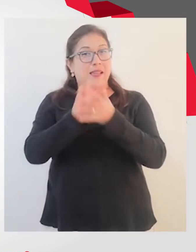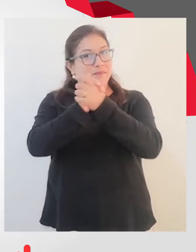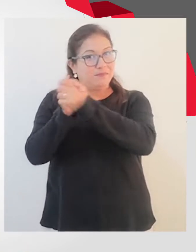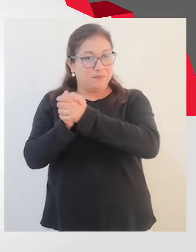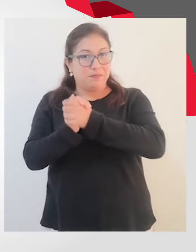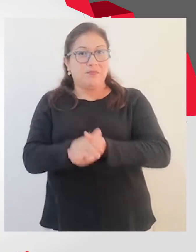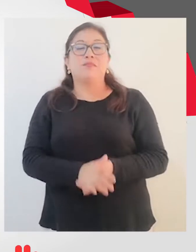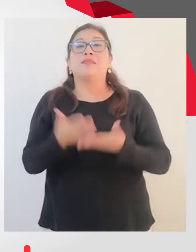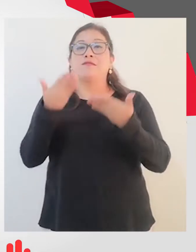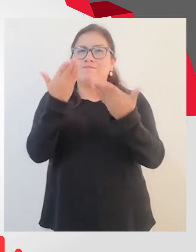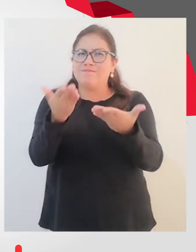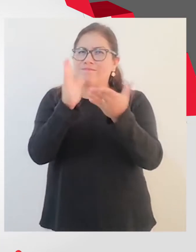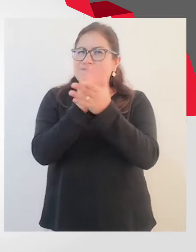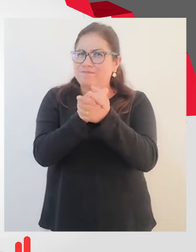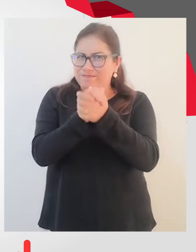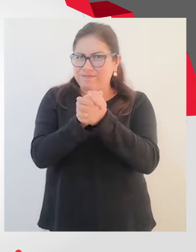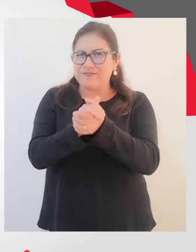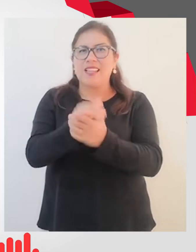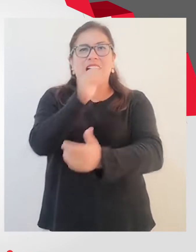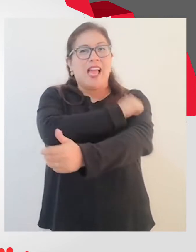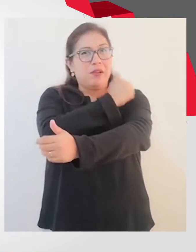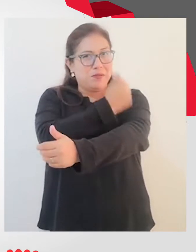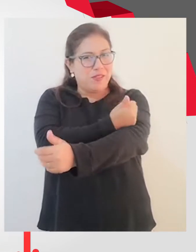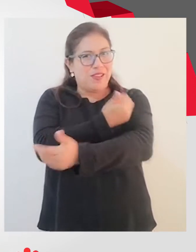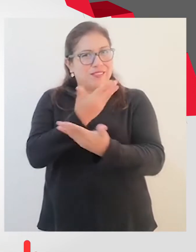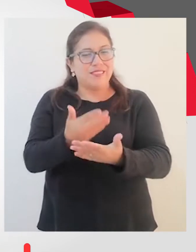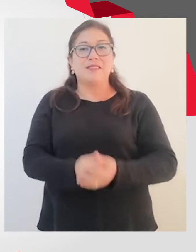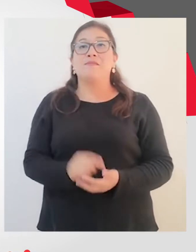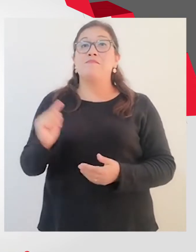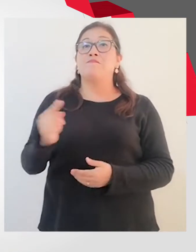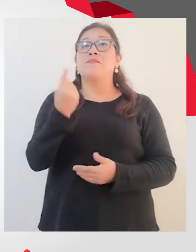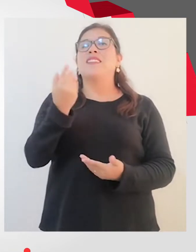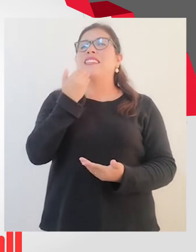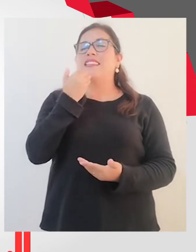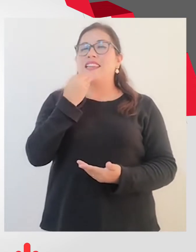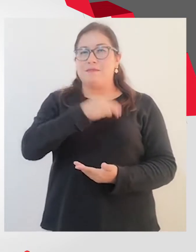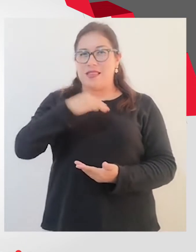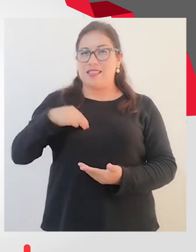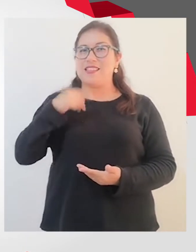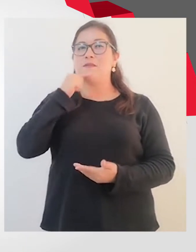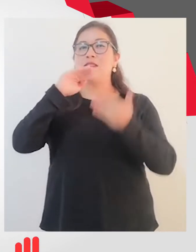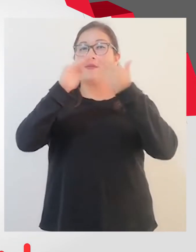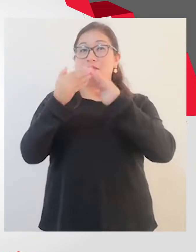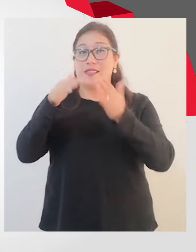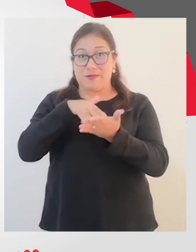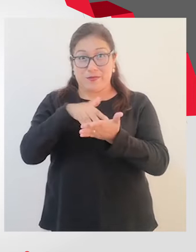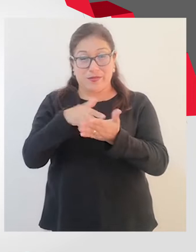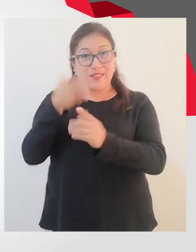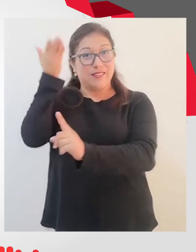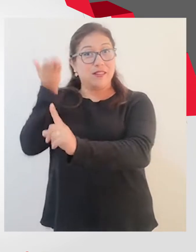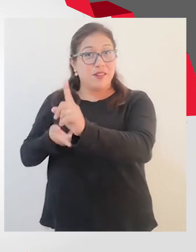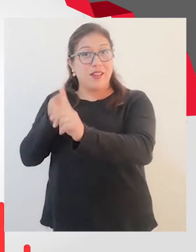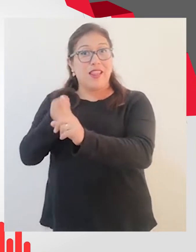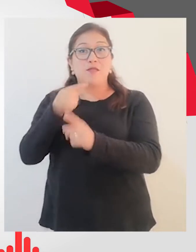amigas y amigos, les hacemos llegar los saludos de nuestras autoridades. El saludo de nuestra ministra de la Mujer y Poblaciones